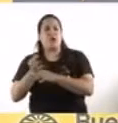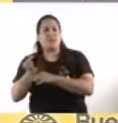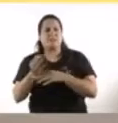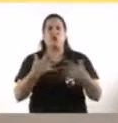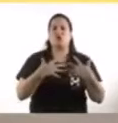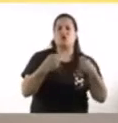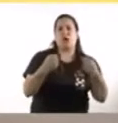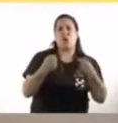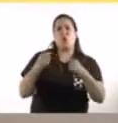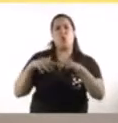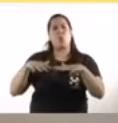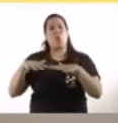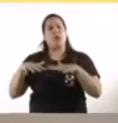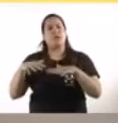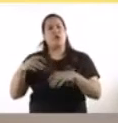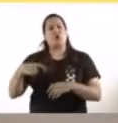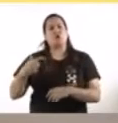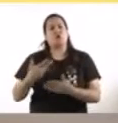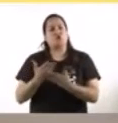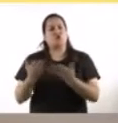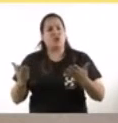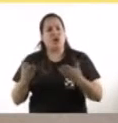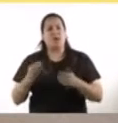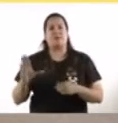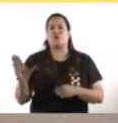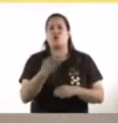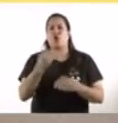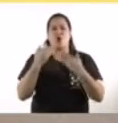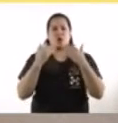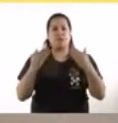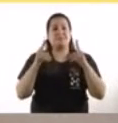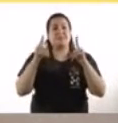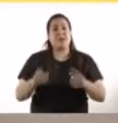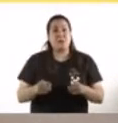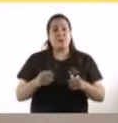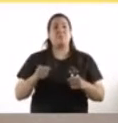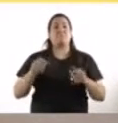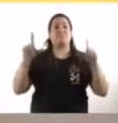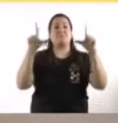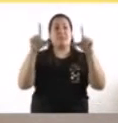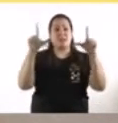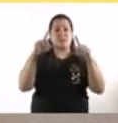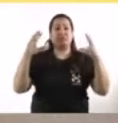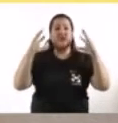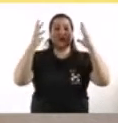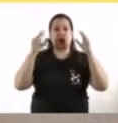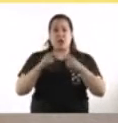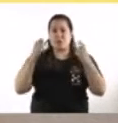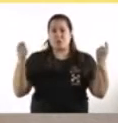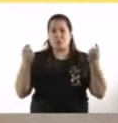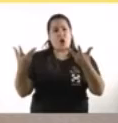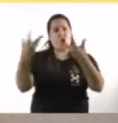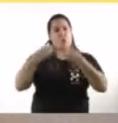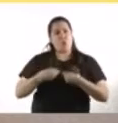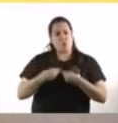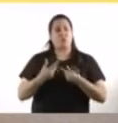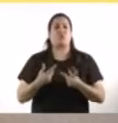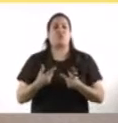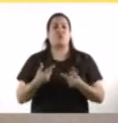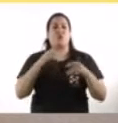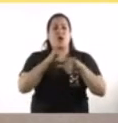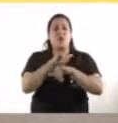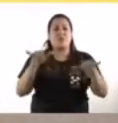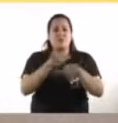en la acción social. Y agradecerles una vez más a los medios de comunicación que nos acompañan y nos ayudan a difundir la